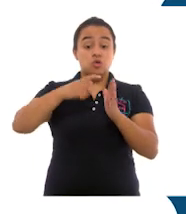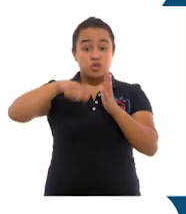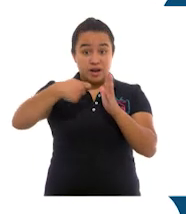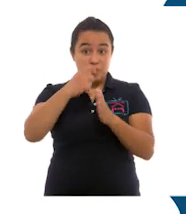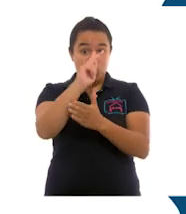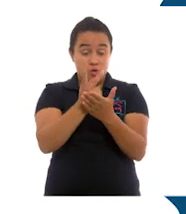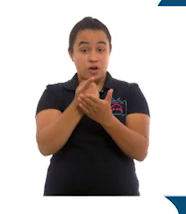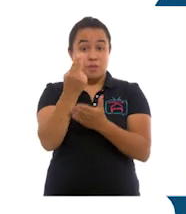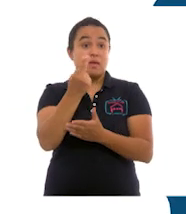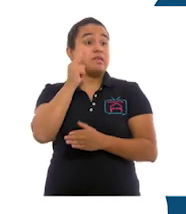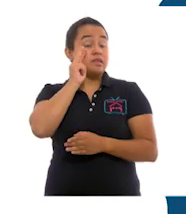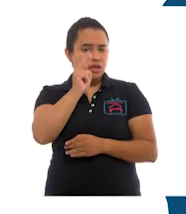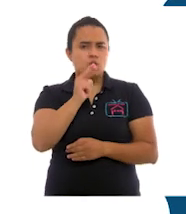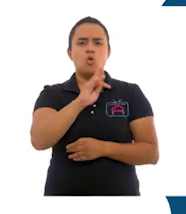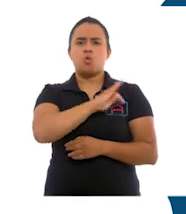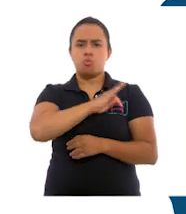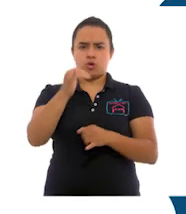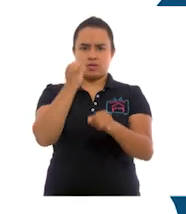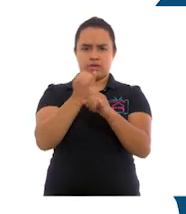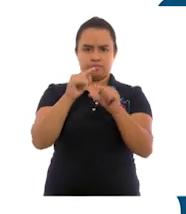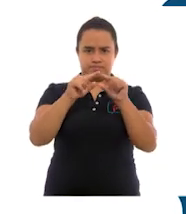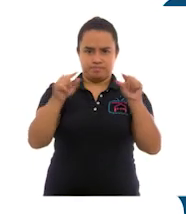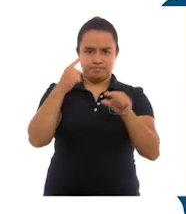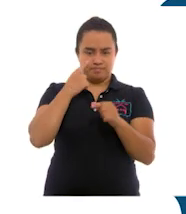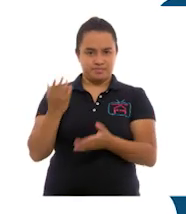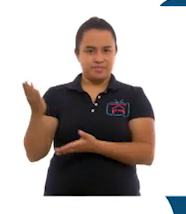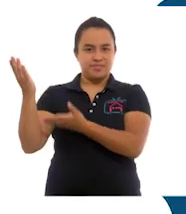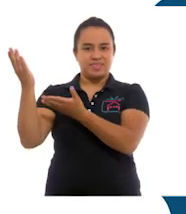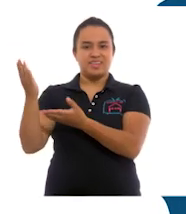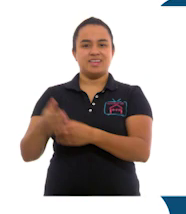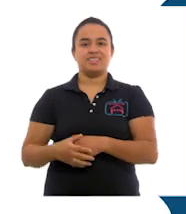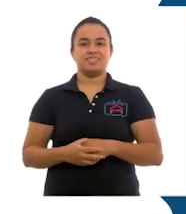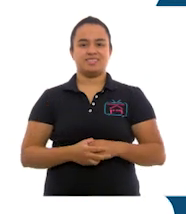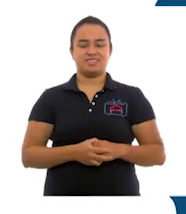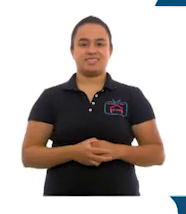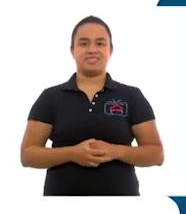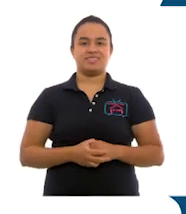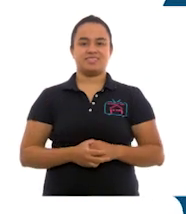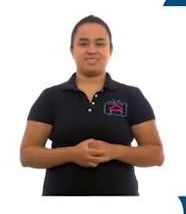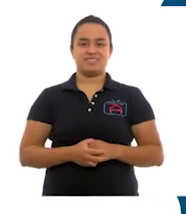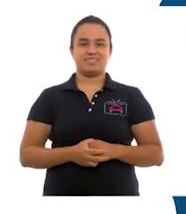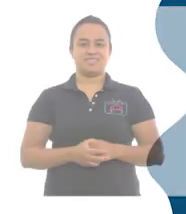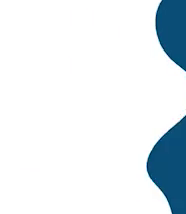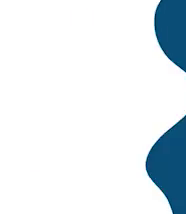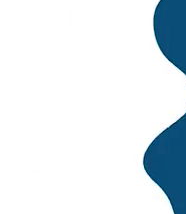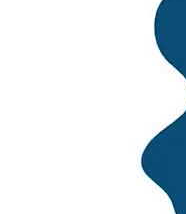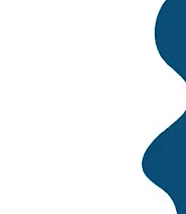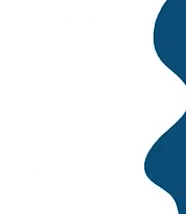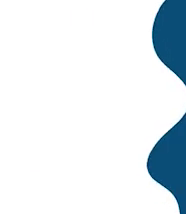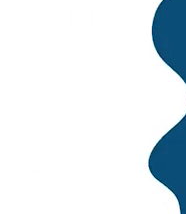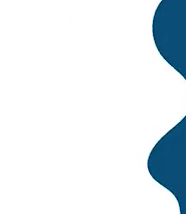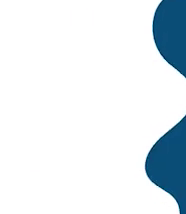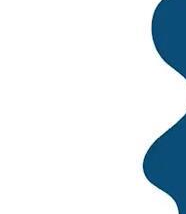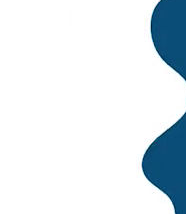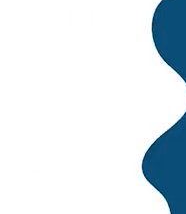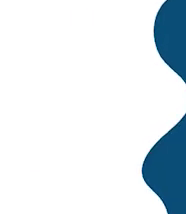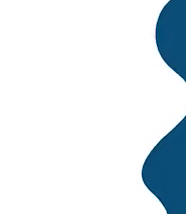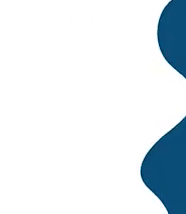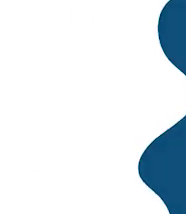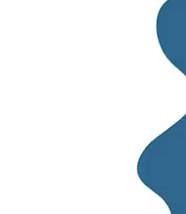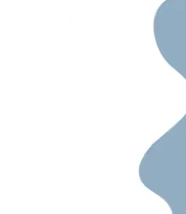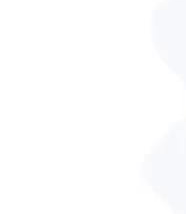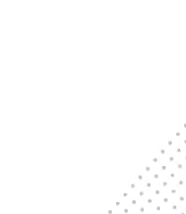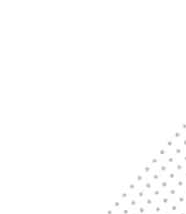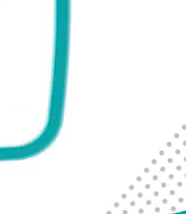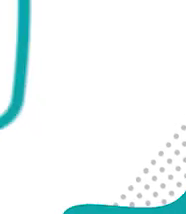programas de Aprende en Casa, los puedes encontrar en la siguiente liga. Aprende en Casa.cep.gob.mx